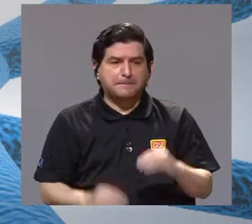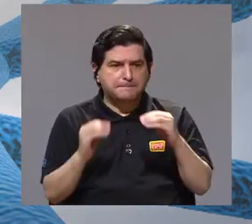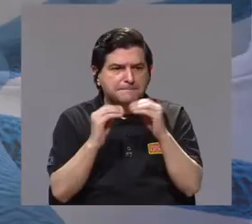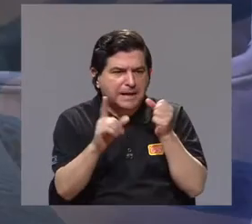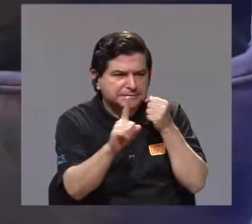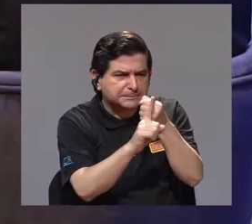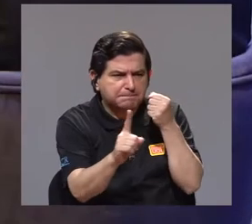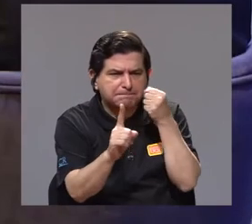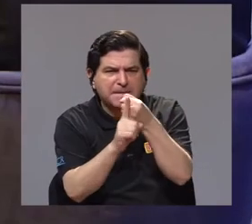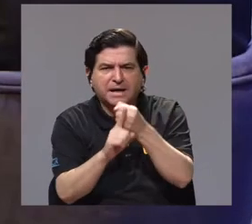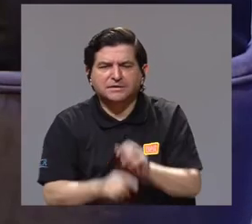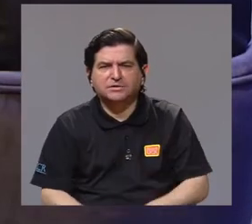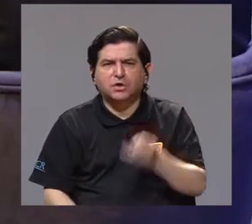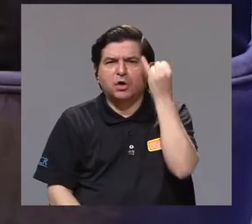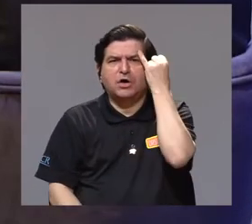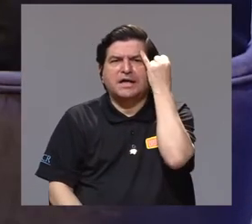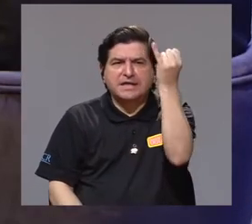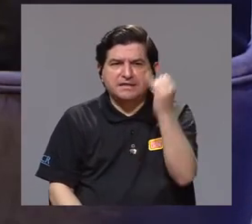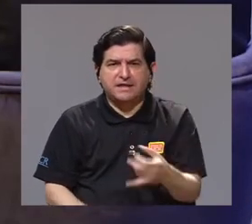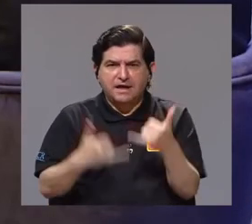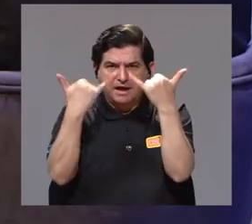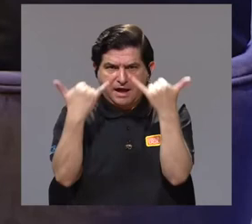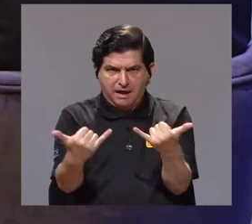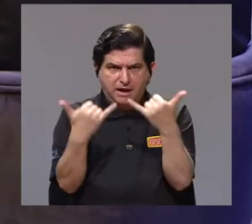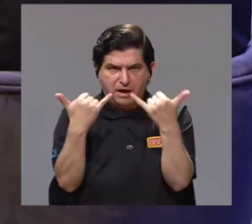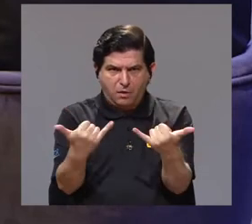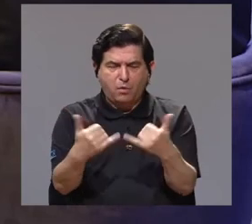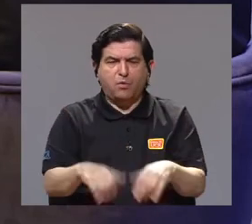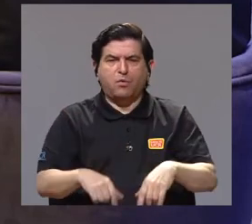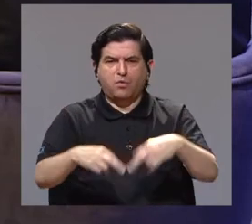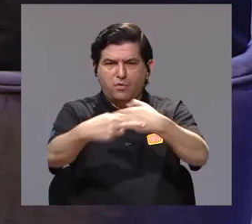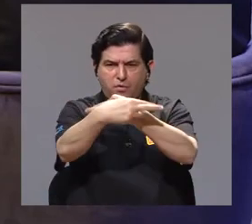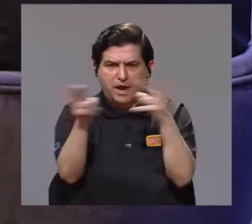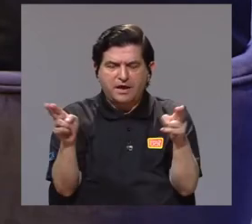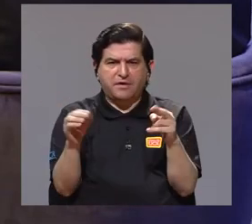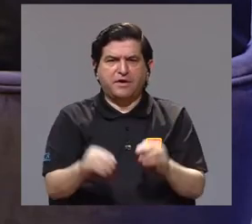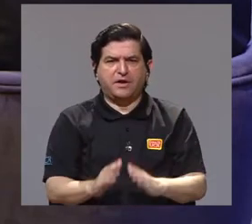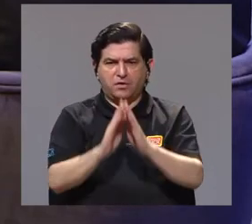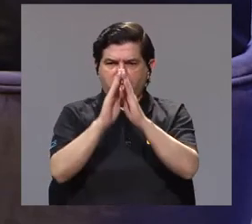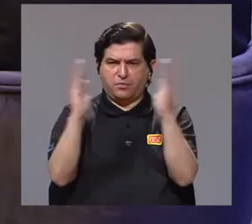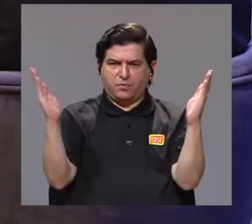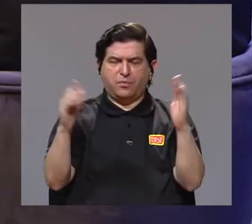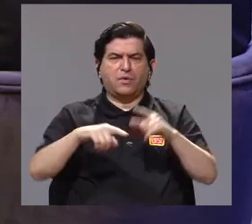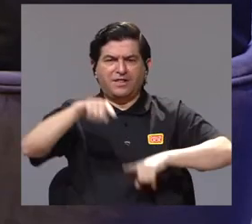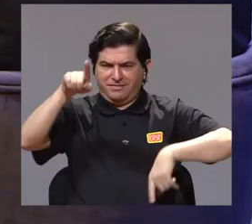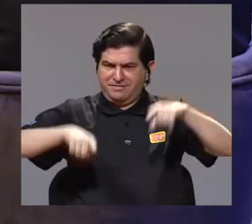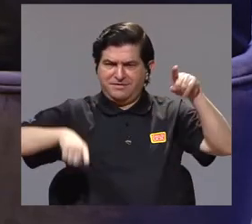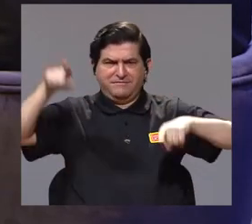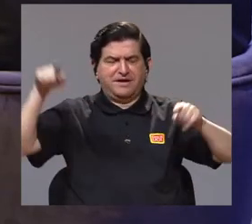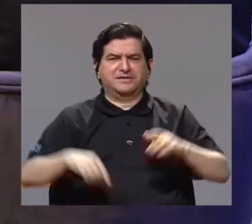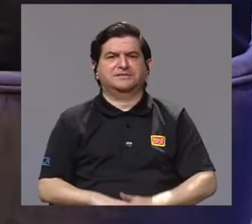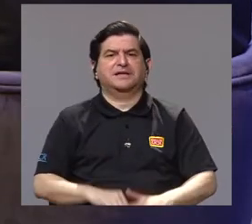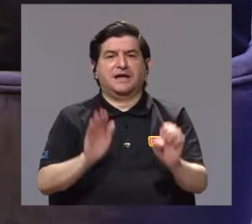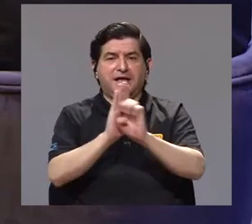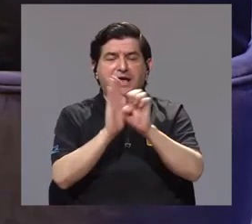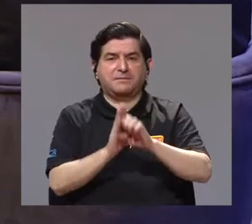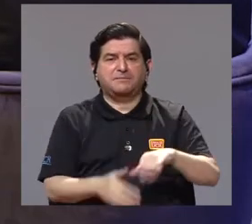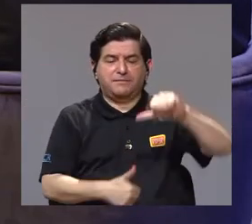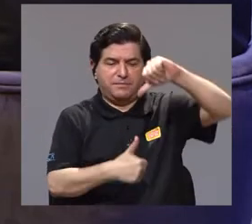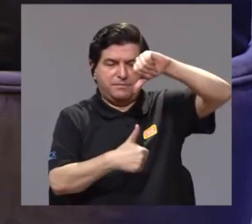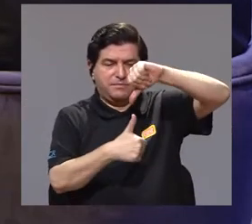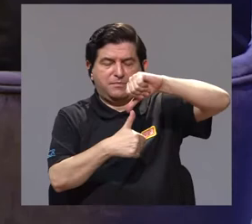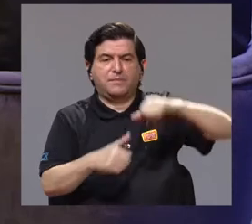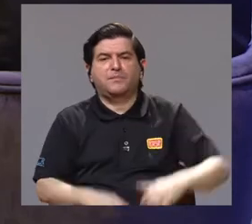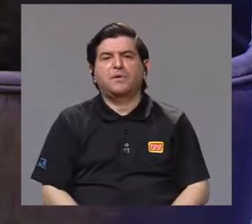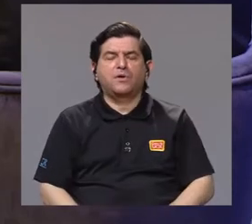decirlo así. Tenemos más impacto porque las iniciativas llegan a regiones más amplias y, sobre todo, muy diversas. Por ejemplo,